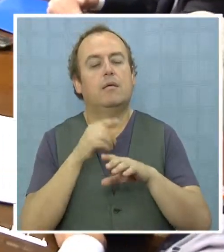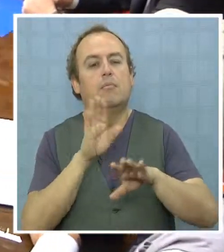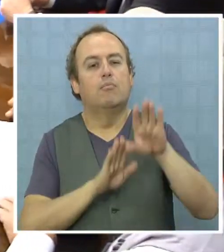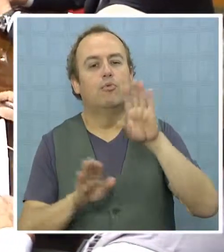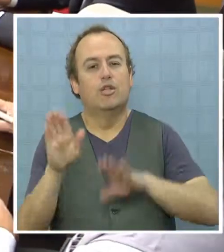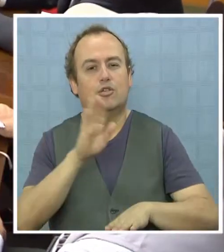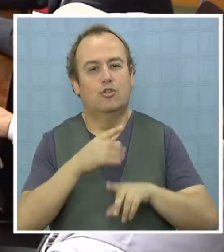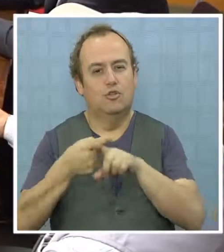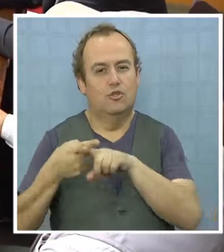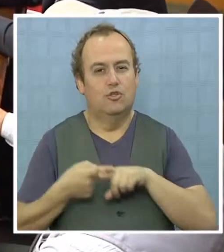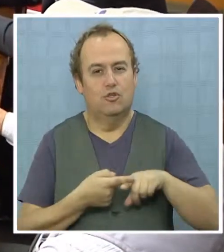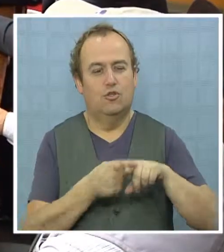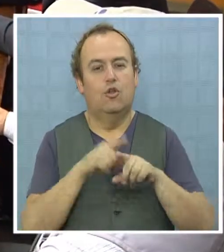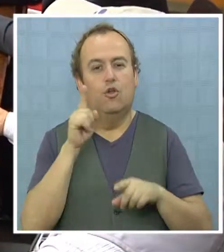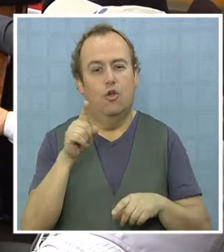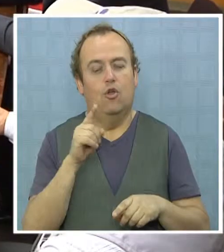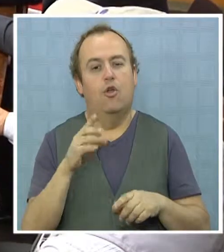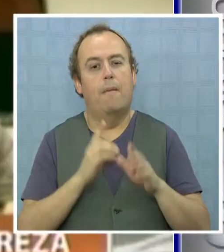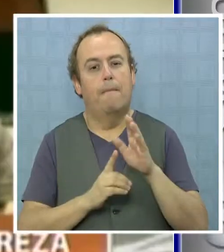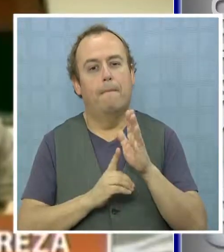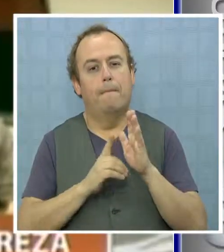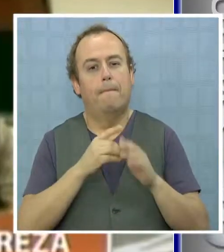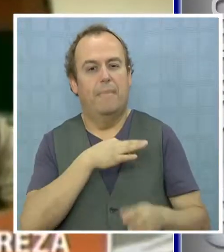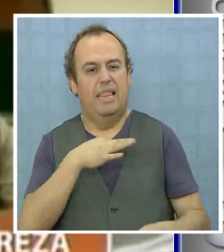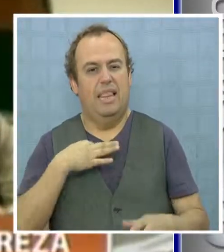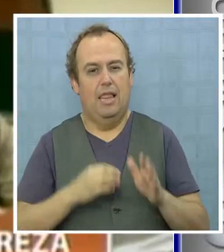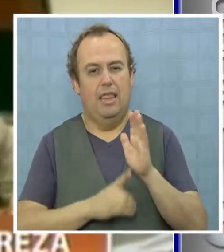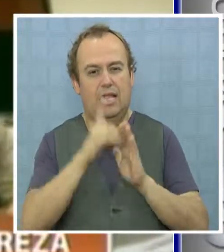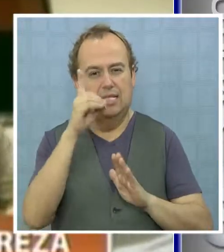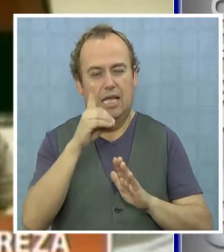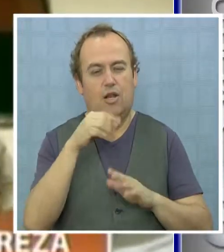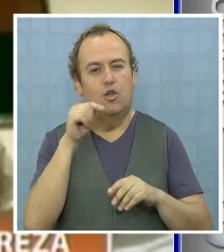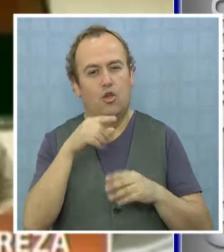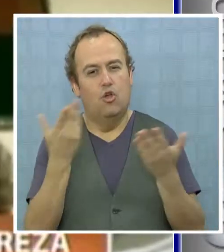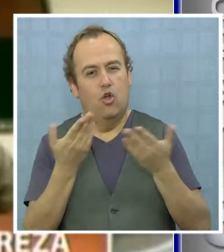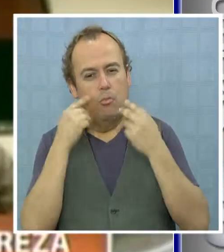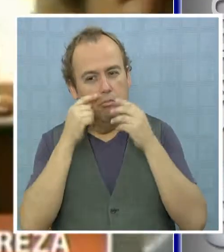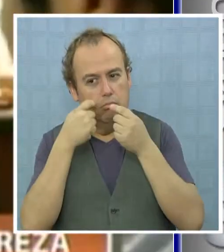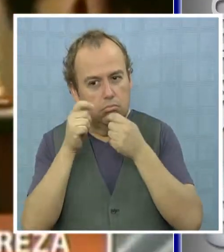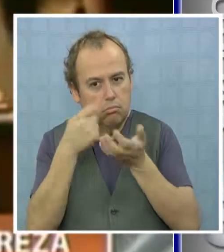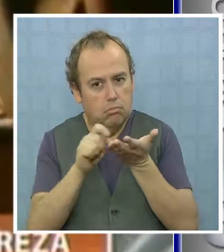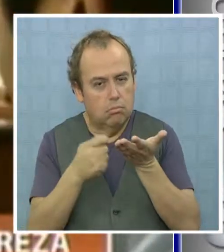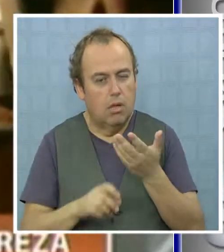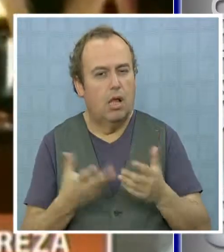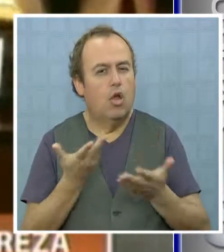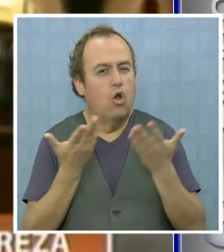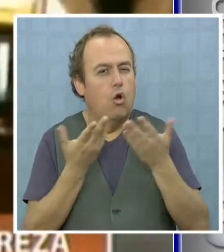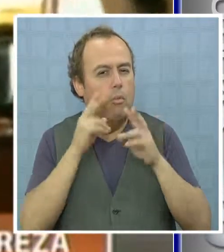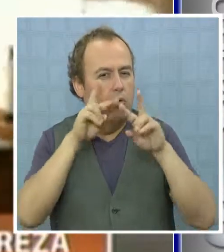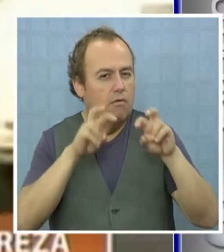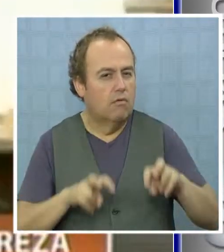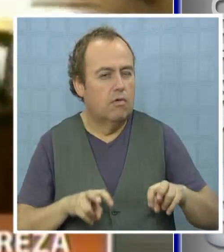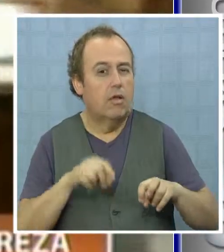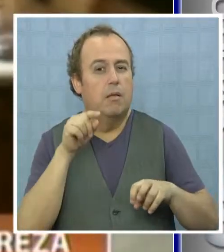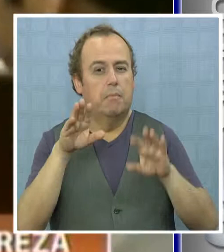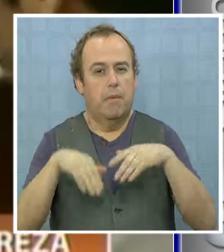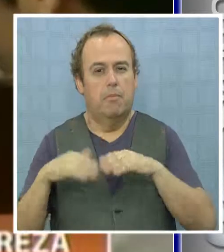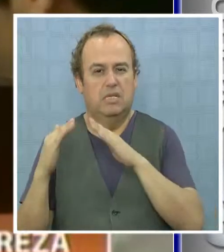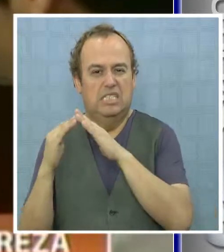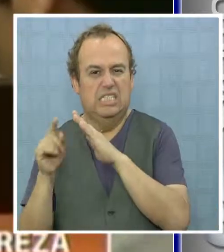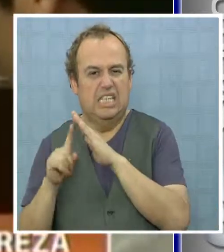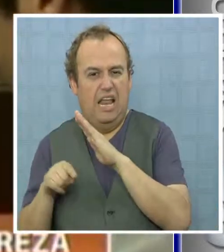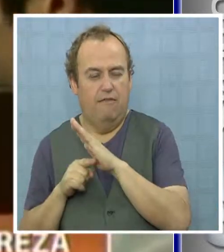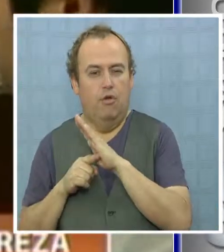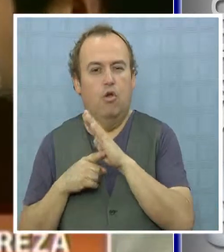municipios y el Ministerio de Desarrollo Social y que, sobre los antecedentes que de allí surgen, el MIMBU y el Servio realizan la